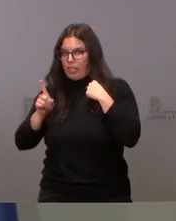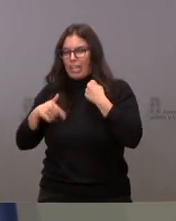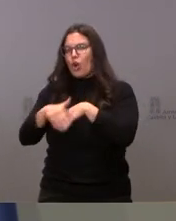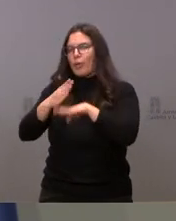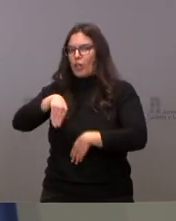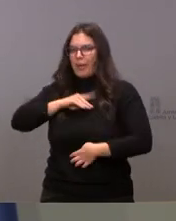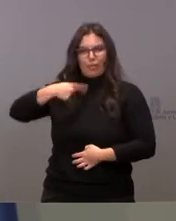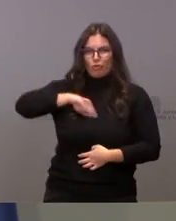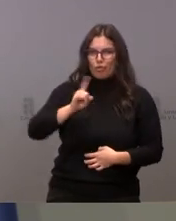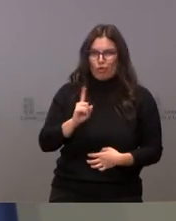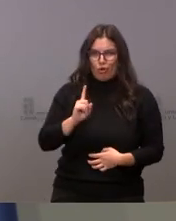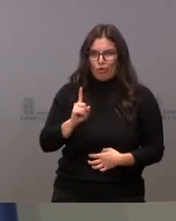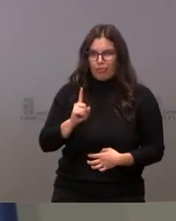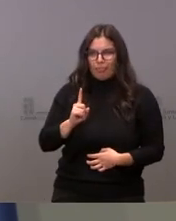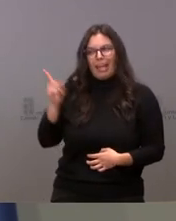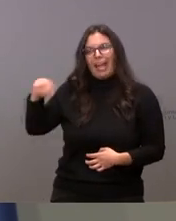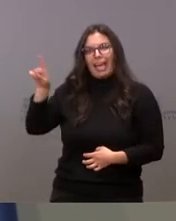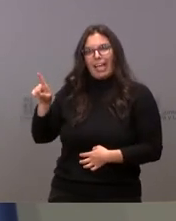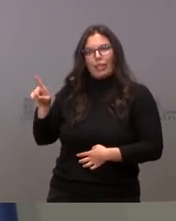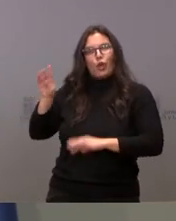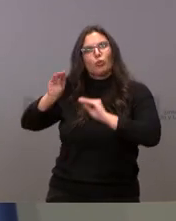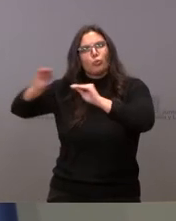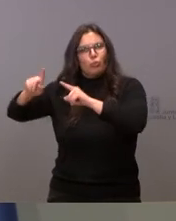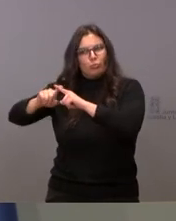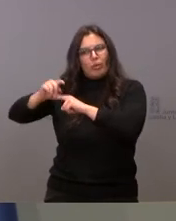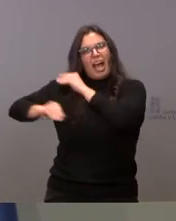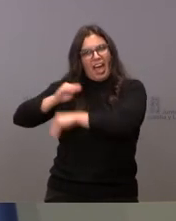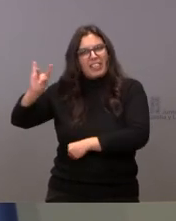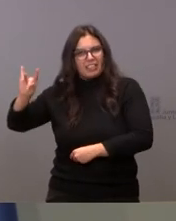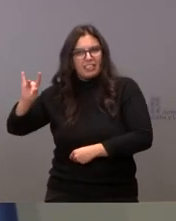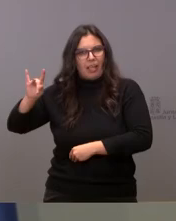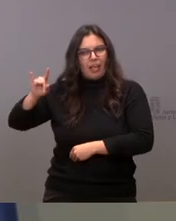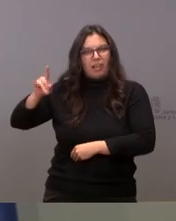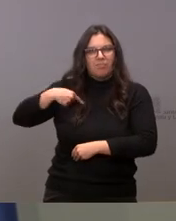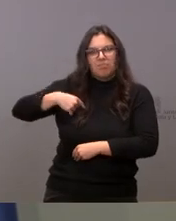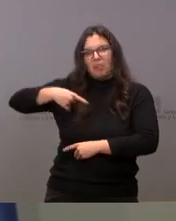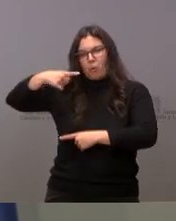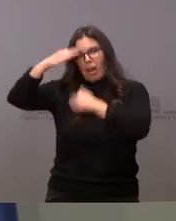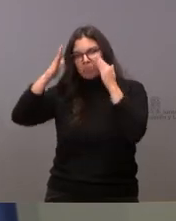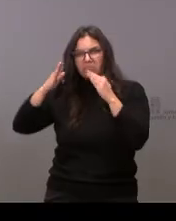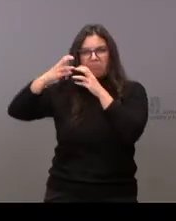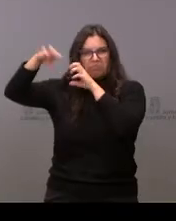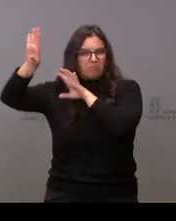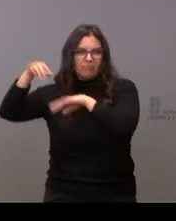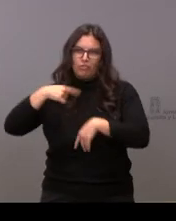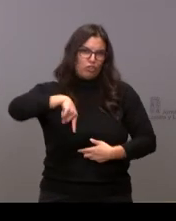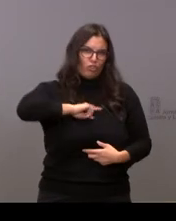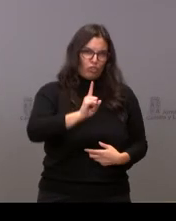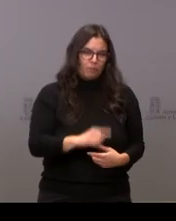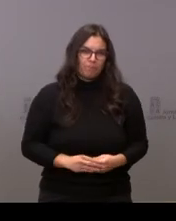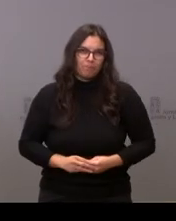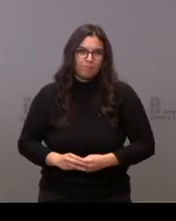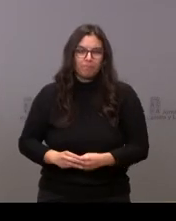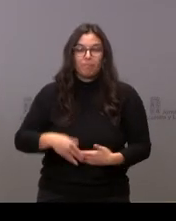hay algunas cosas que no hacemos. Hay una diferencia. Yo creo que los ciudadanos lo entienden. En la Gaceta de